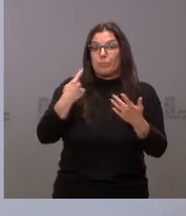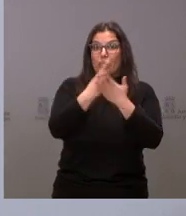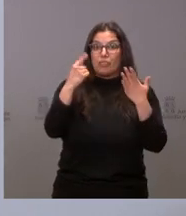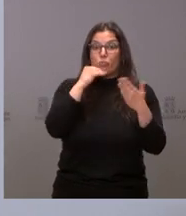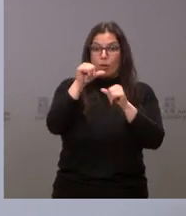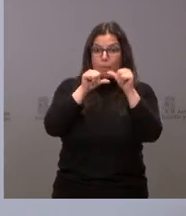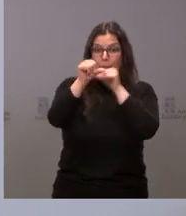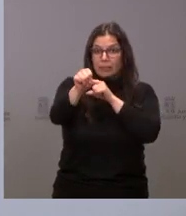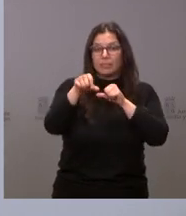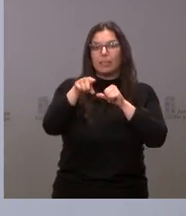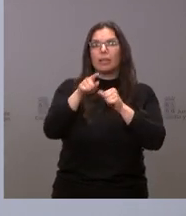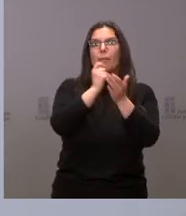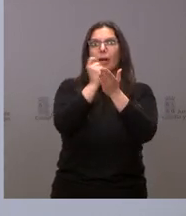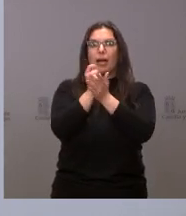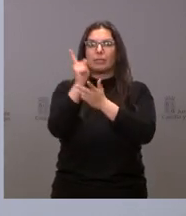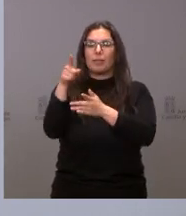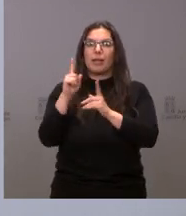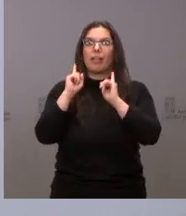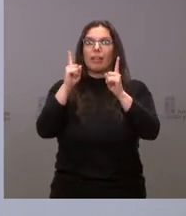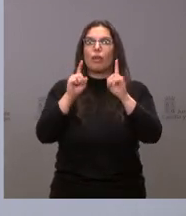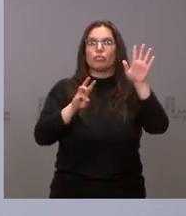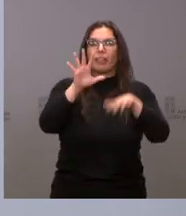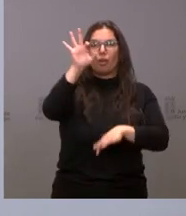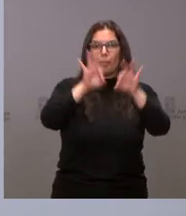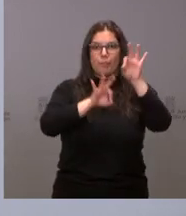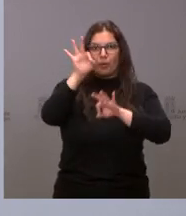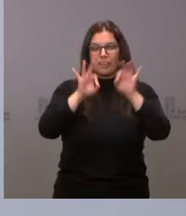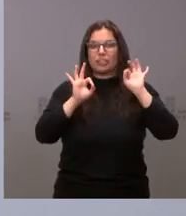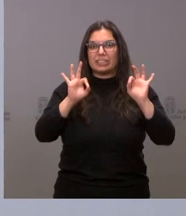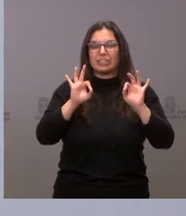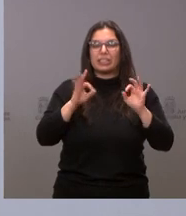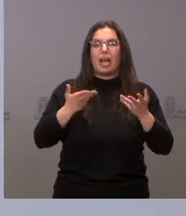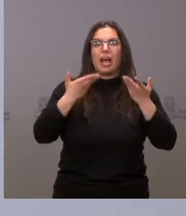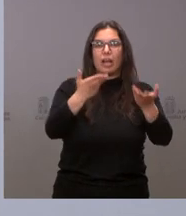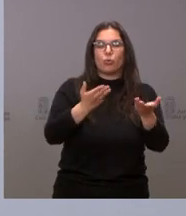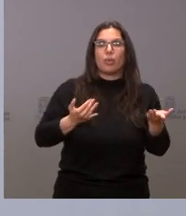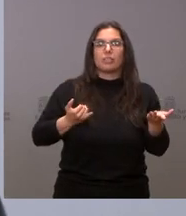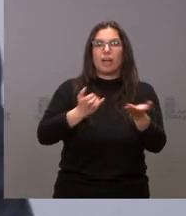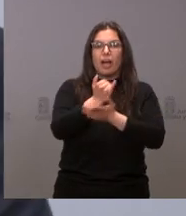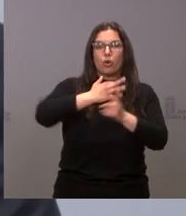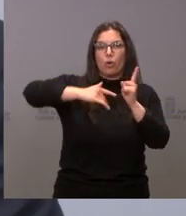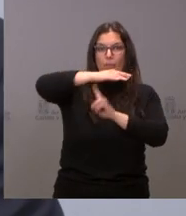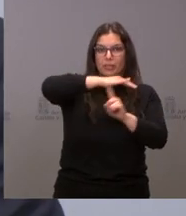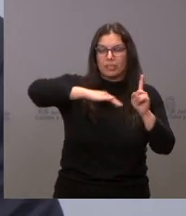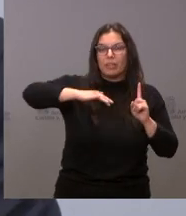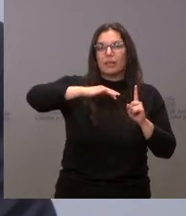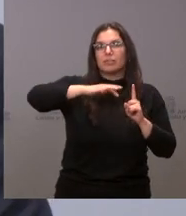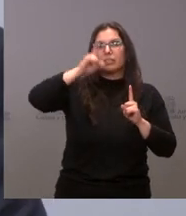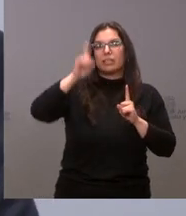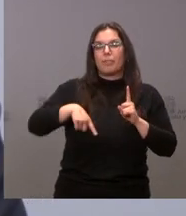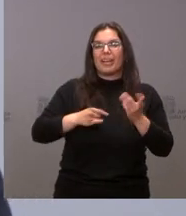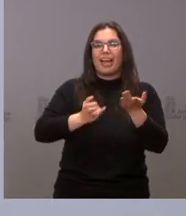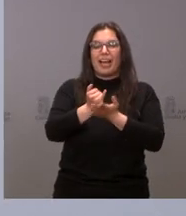a proceder a pagar un anticipo del 85% de las ayudas agroambientales y la agricultura